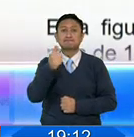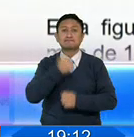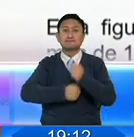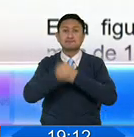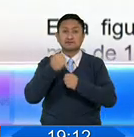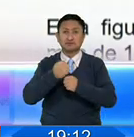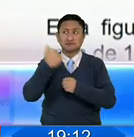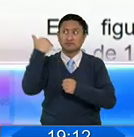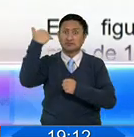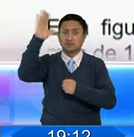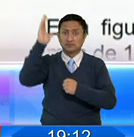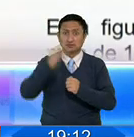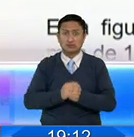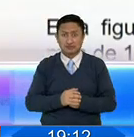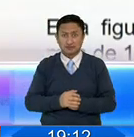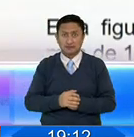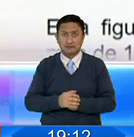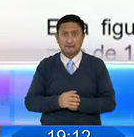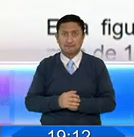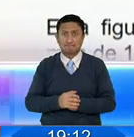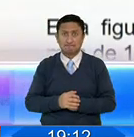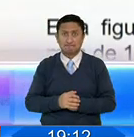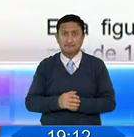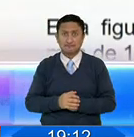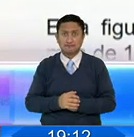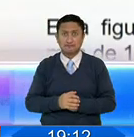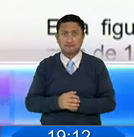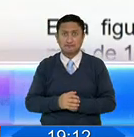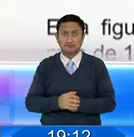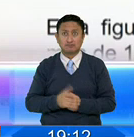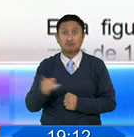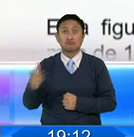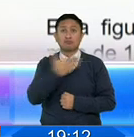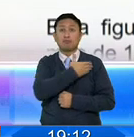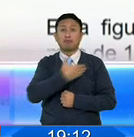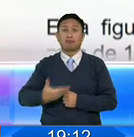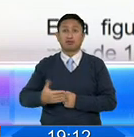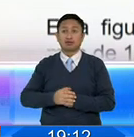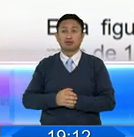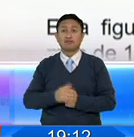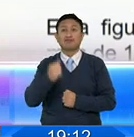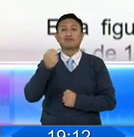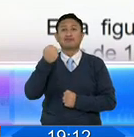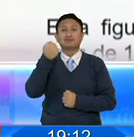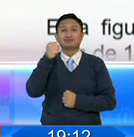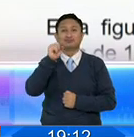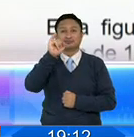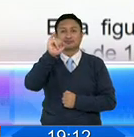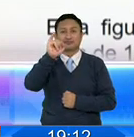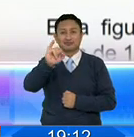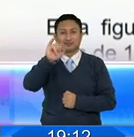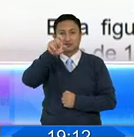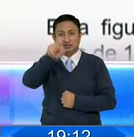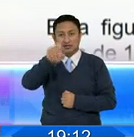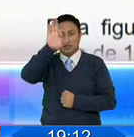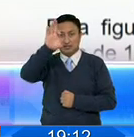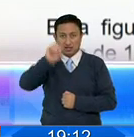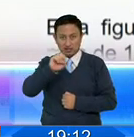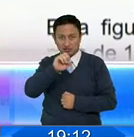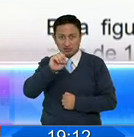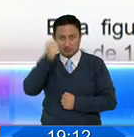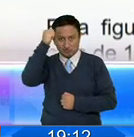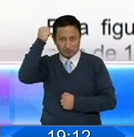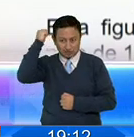inclusive mucho más, porque en la época del presidente Sixto Durán Mayen también se aplicó la supresión de